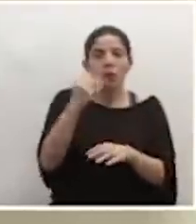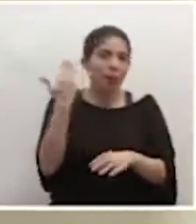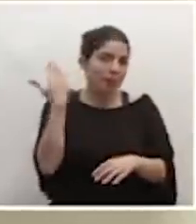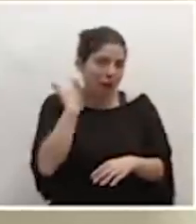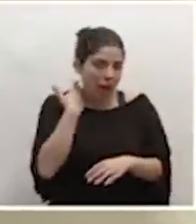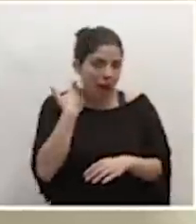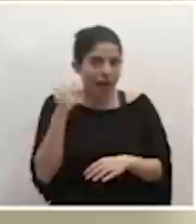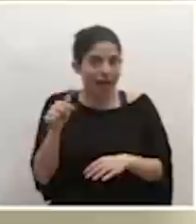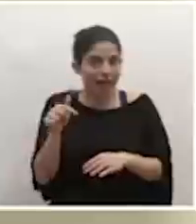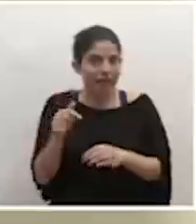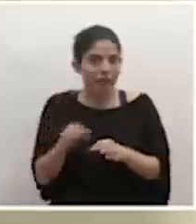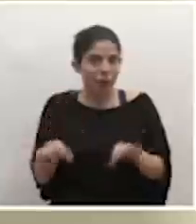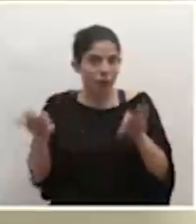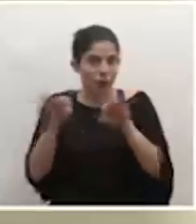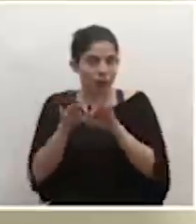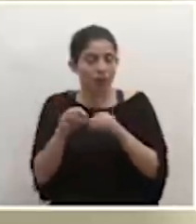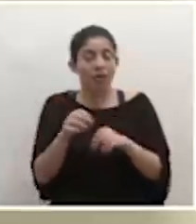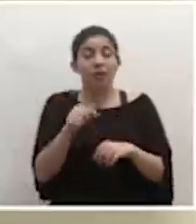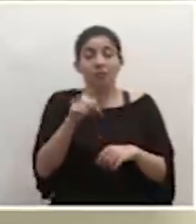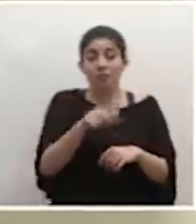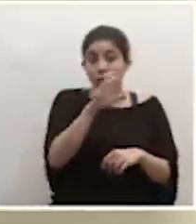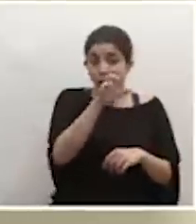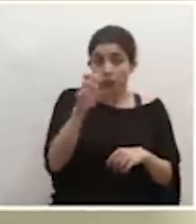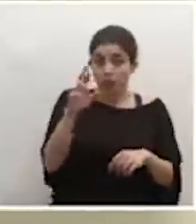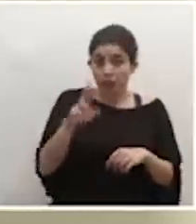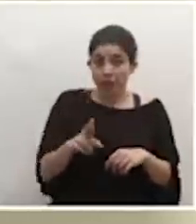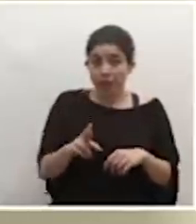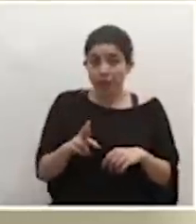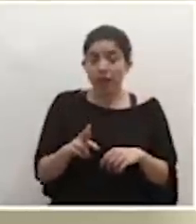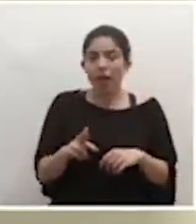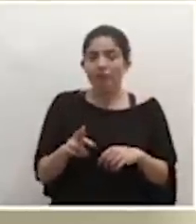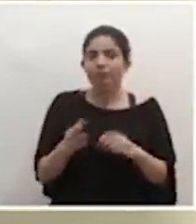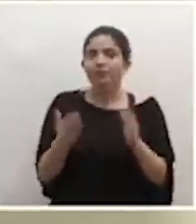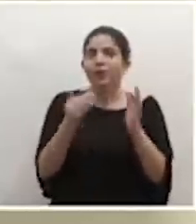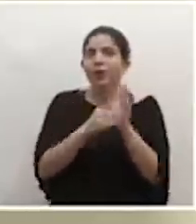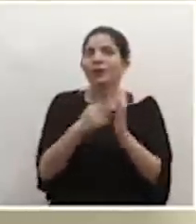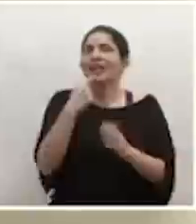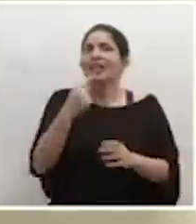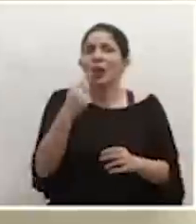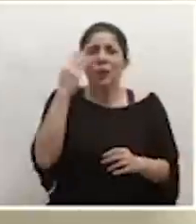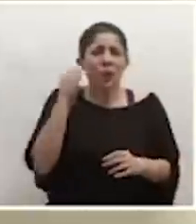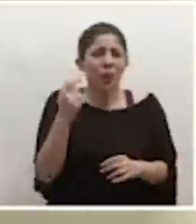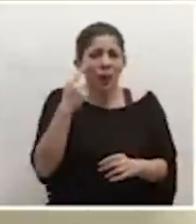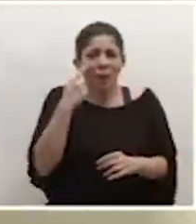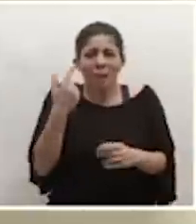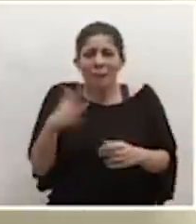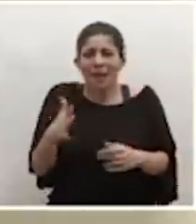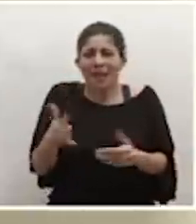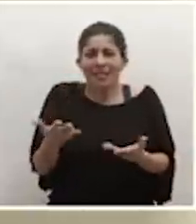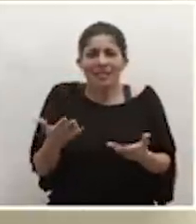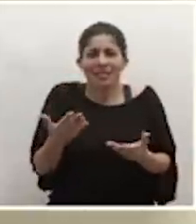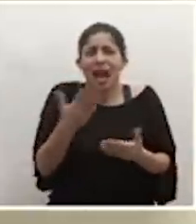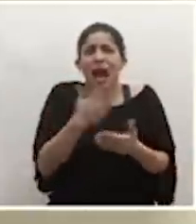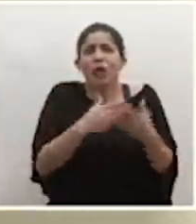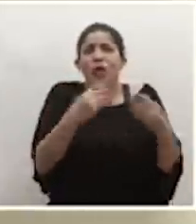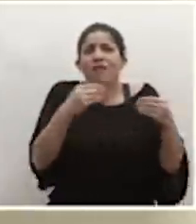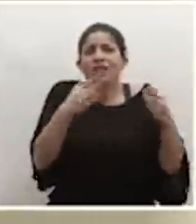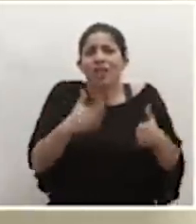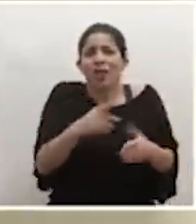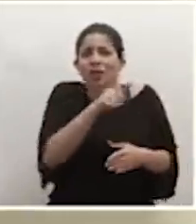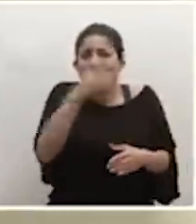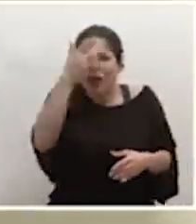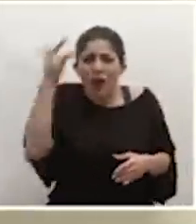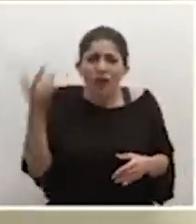Y incluso en Costa Rica es, y lo vuelvo a decir porque parece que también hay comerciantes que se les